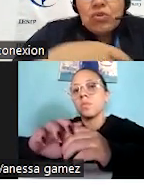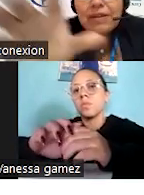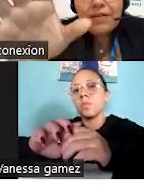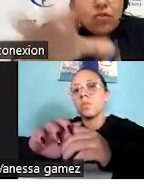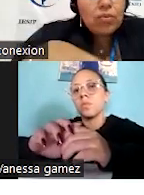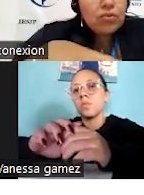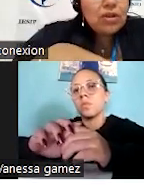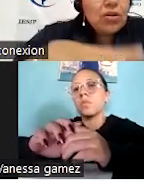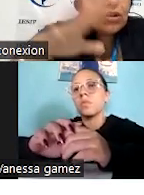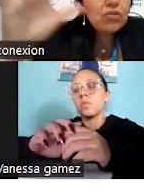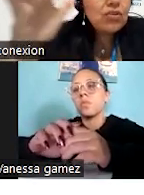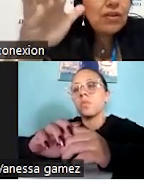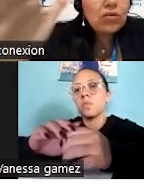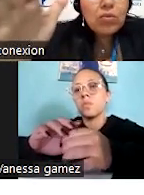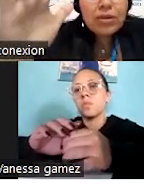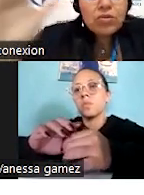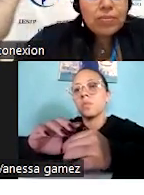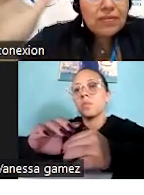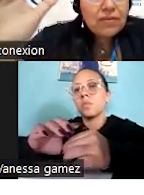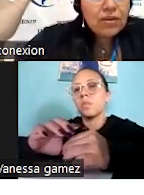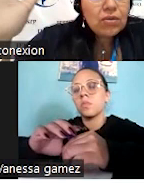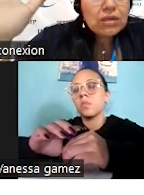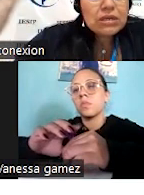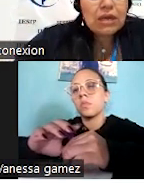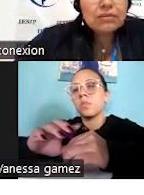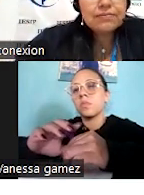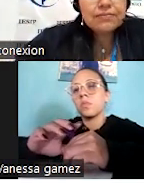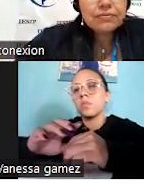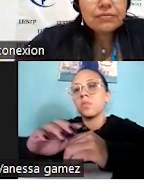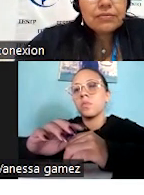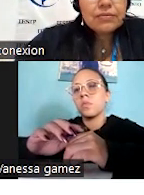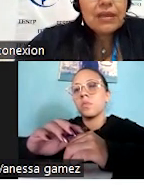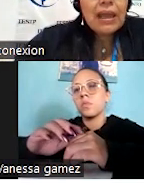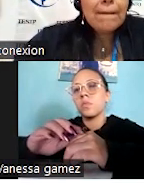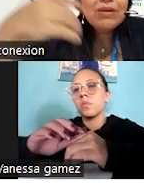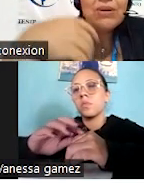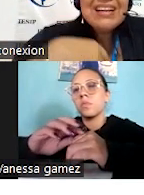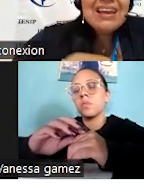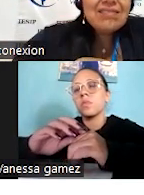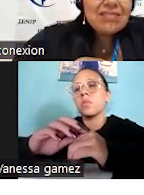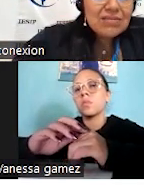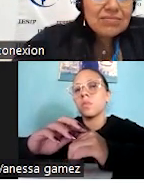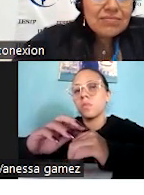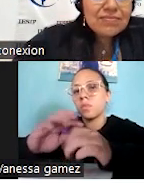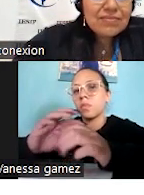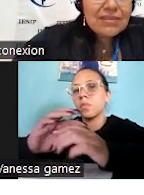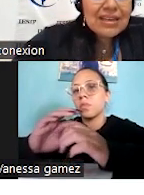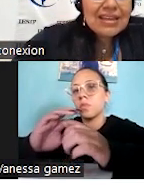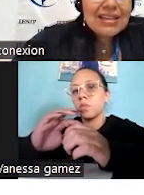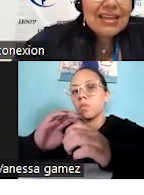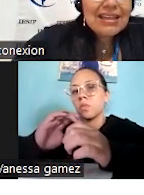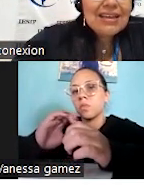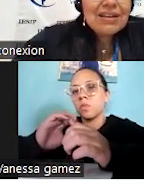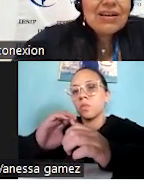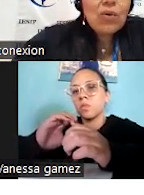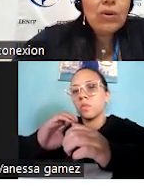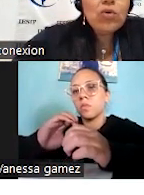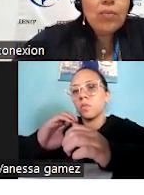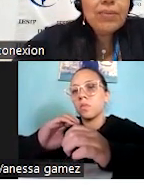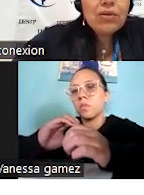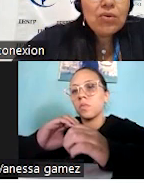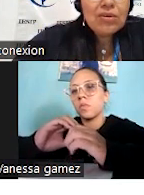O su utilización posterior. Eso se da en un momento específico y ya. Pero el cliente tiene,